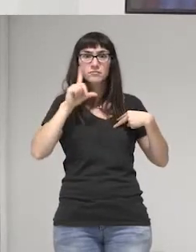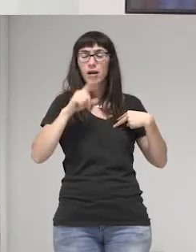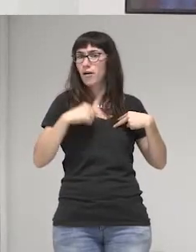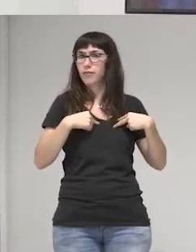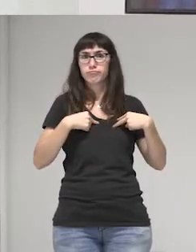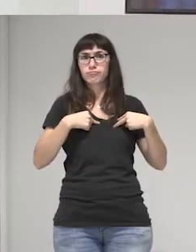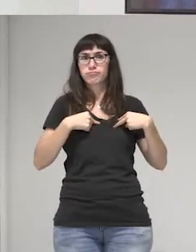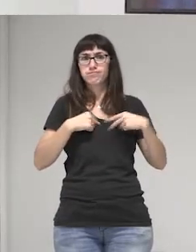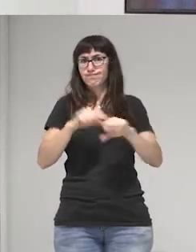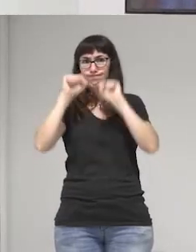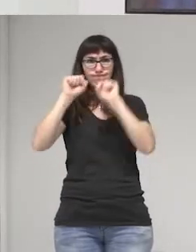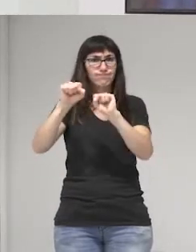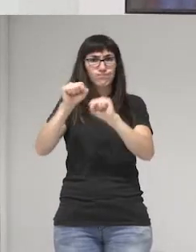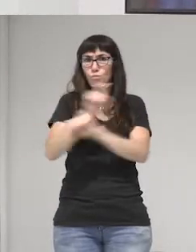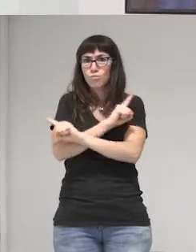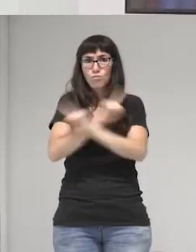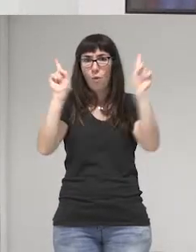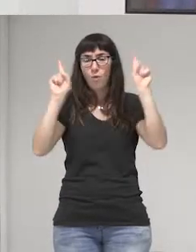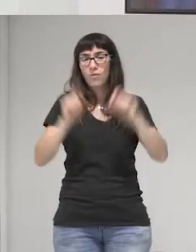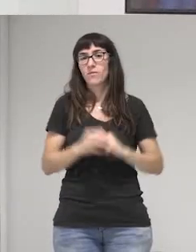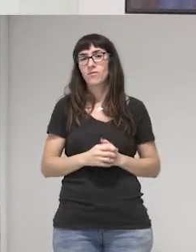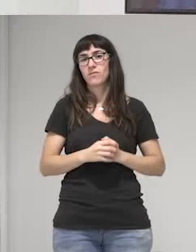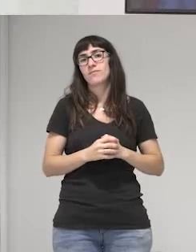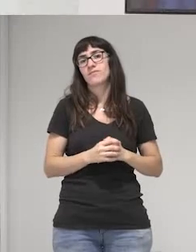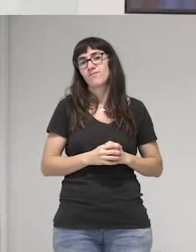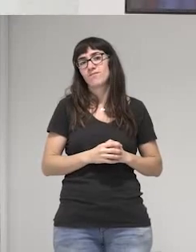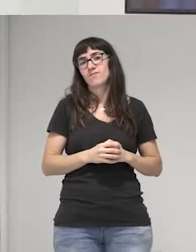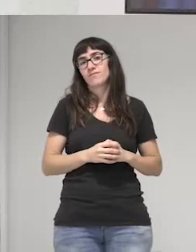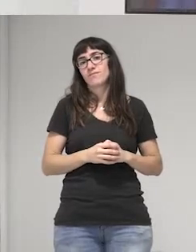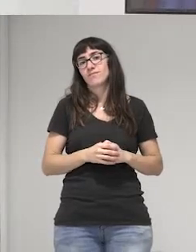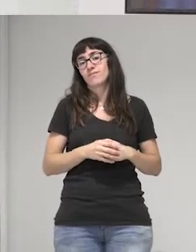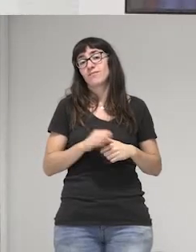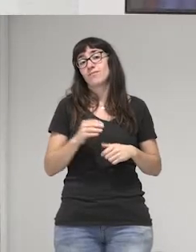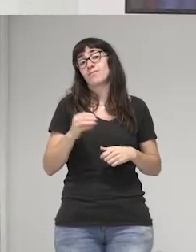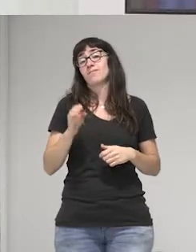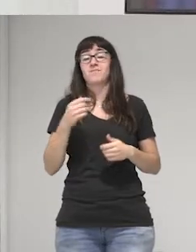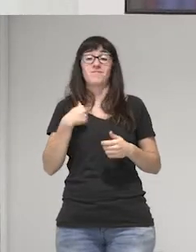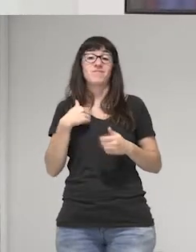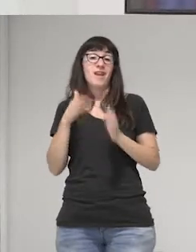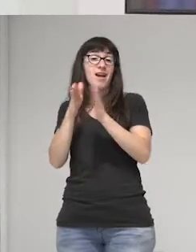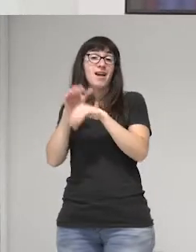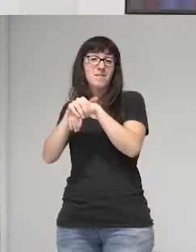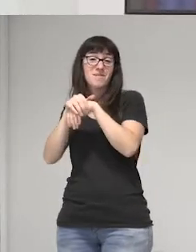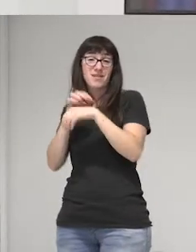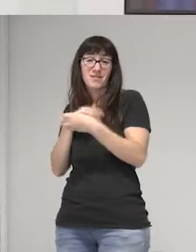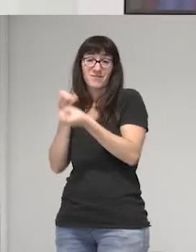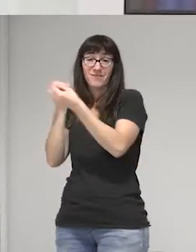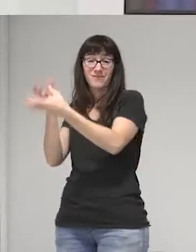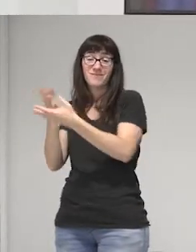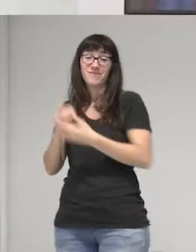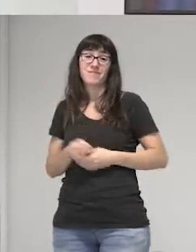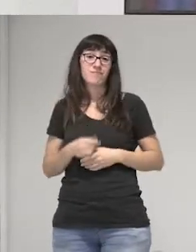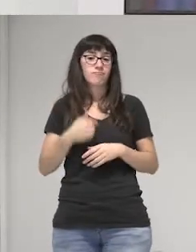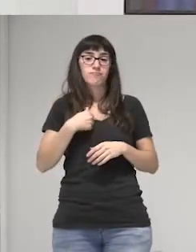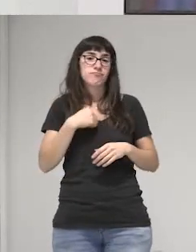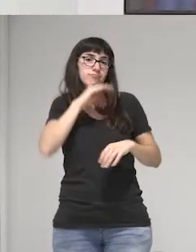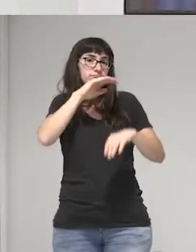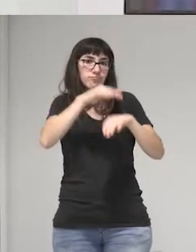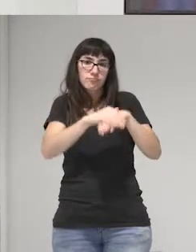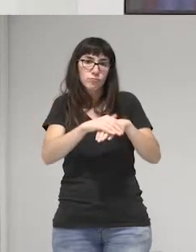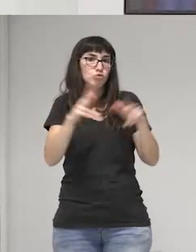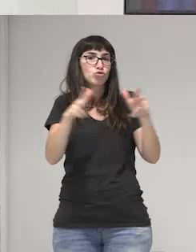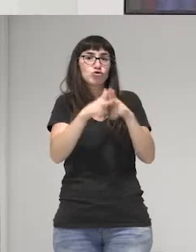14 años. Y como diría, yo les contaba a unas amigas, bueno, pues le cumplí a la sociedad. Hice